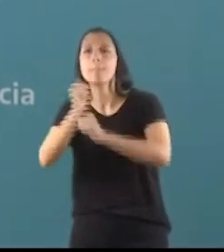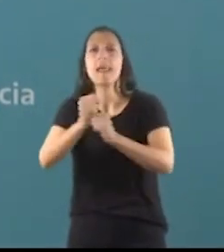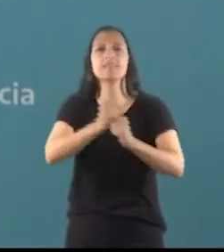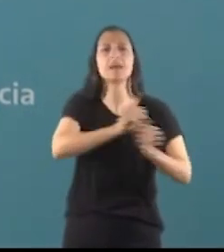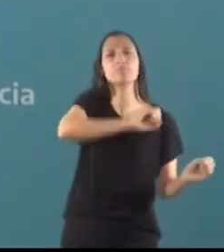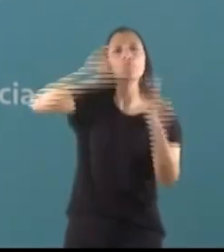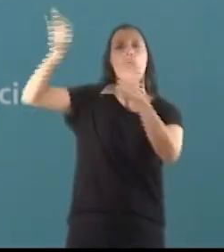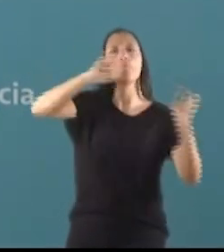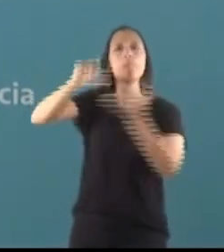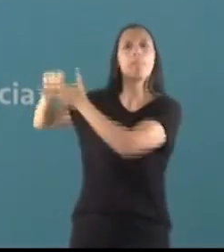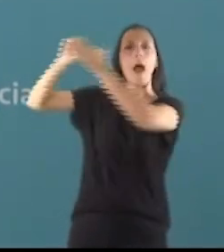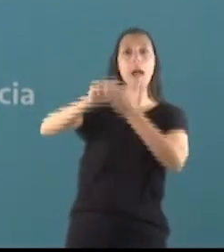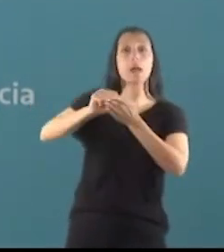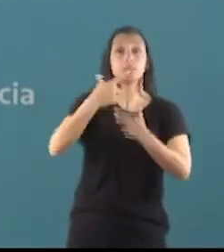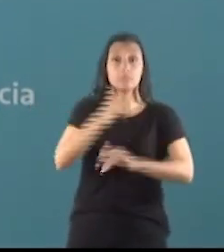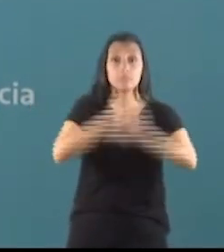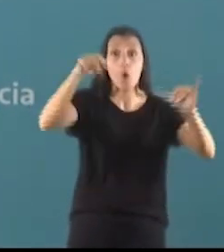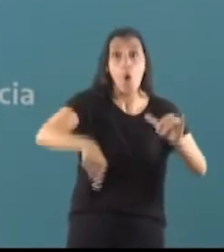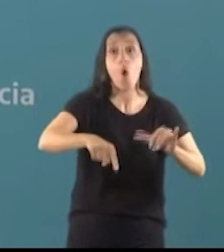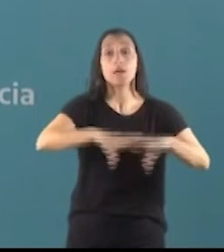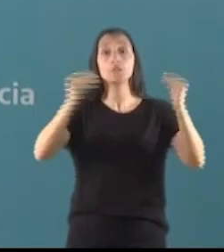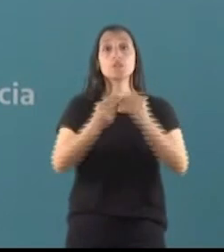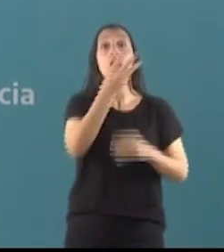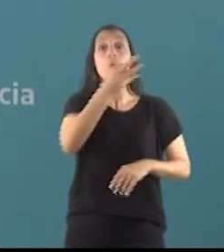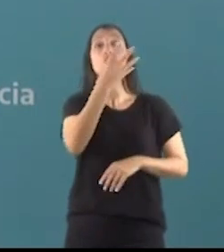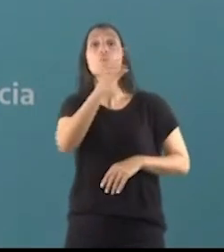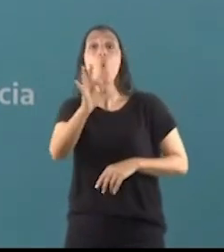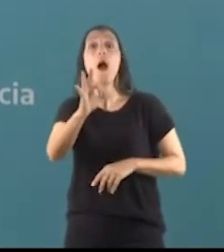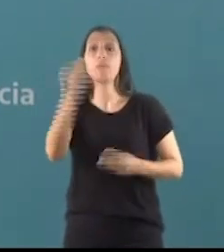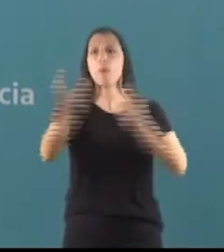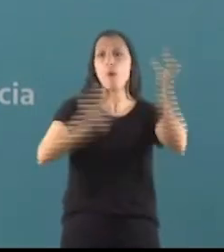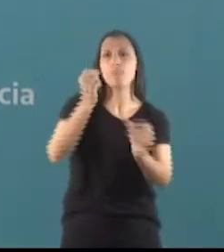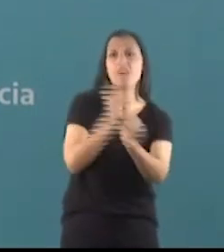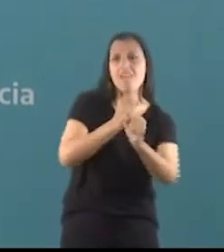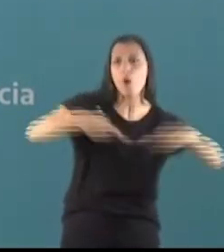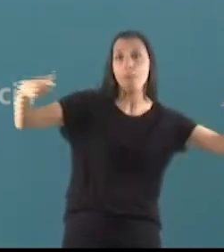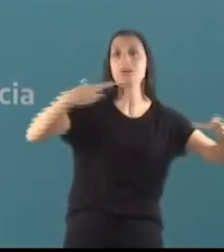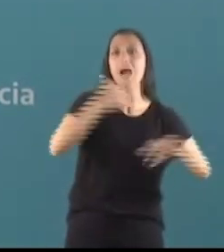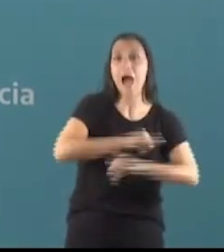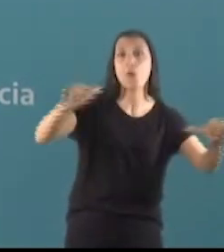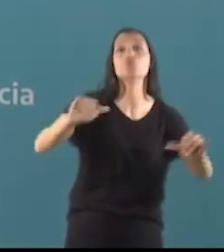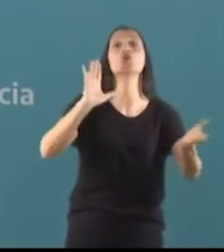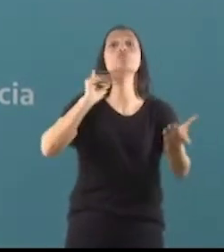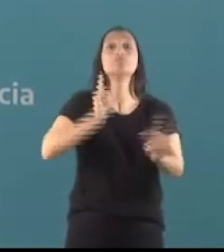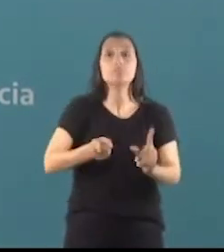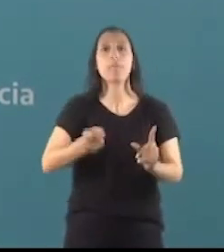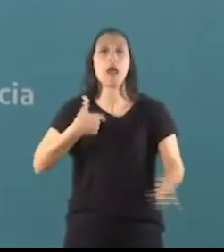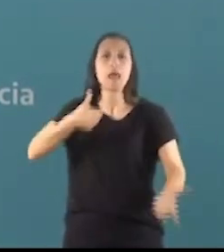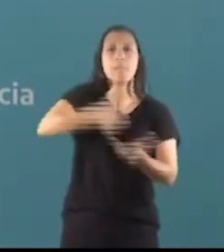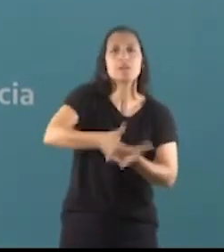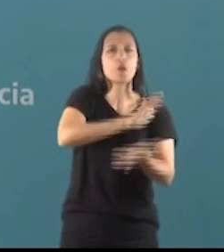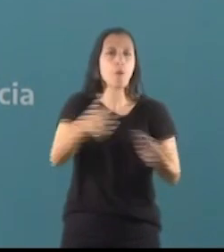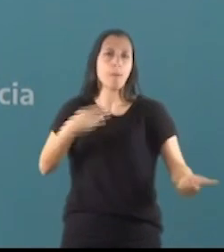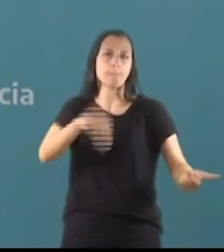Whirlpool anunció que se crearon 440 puestos de trabajo desde julio y anunció nuevas inversiones. También la